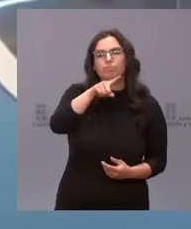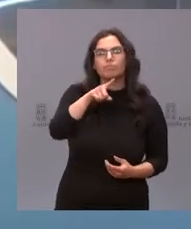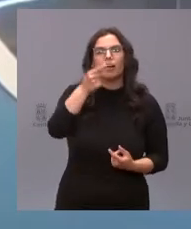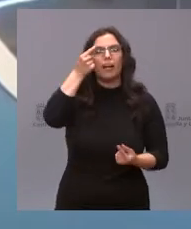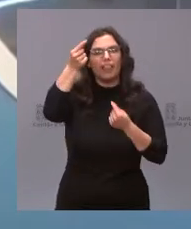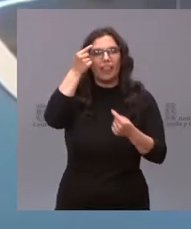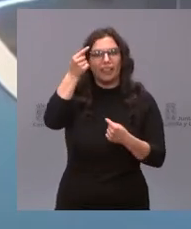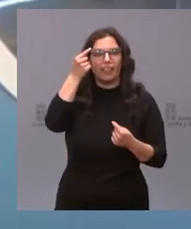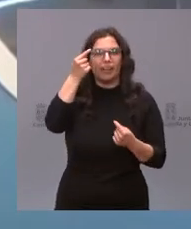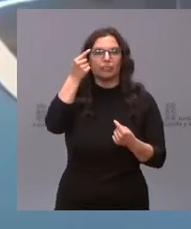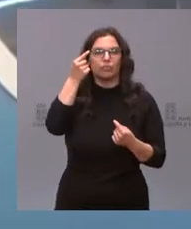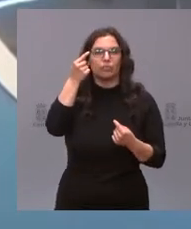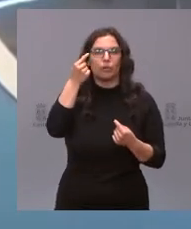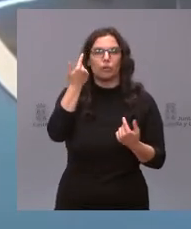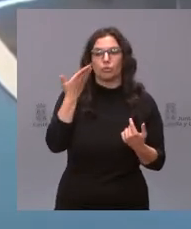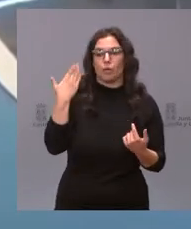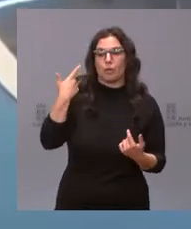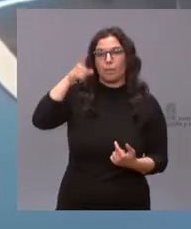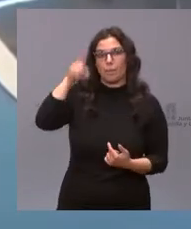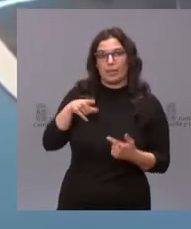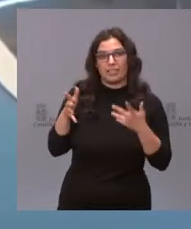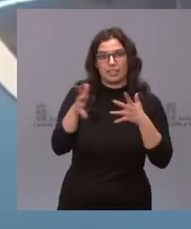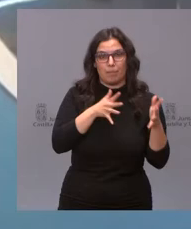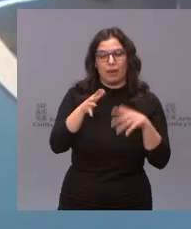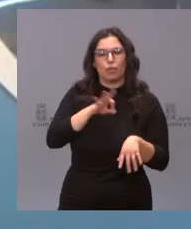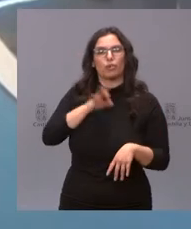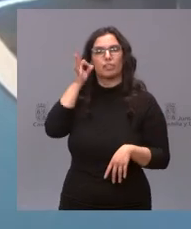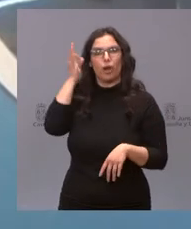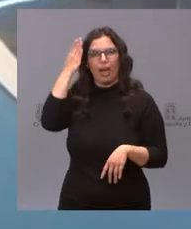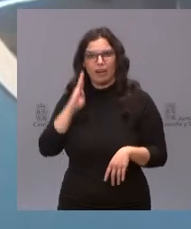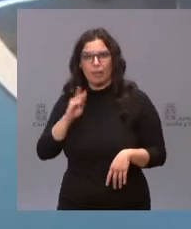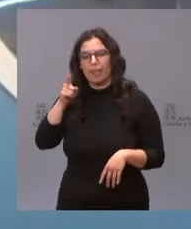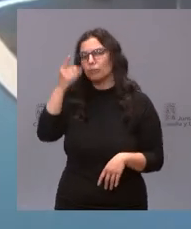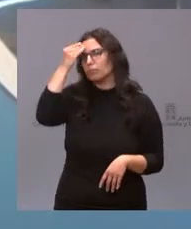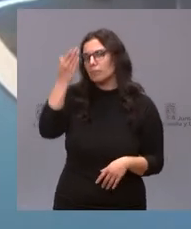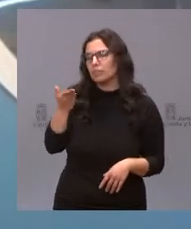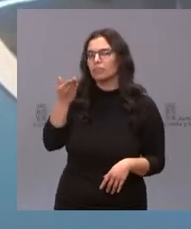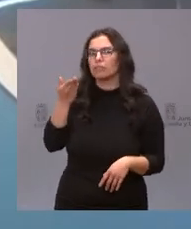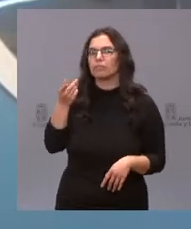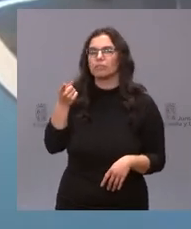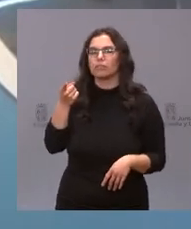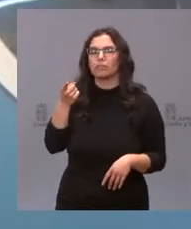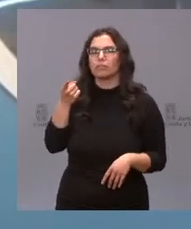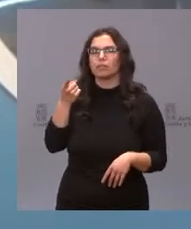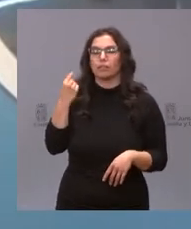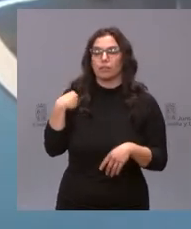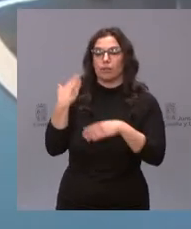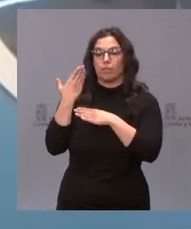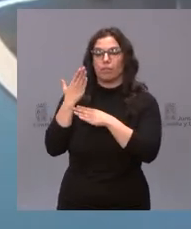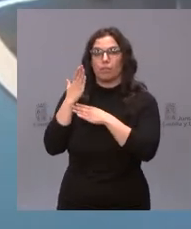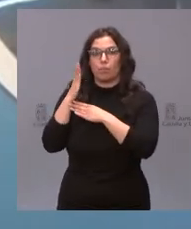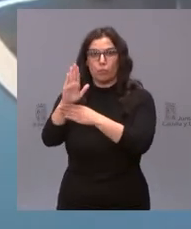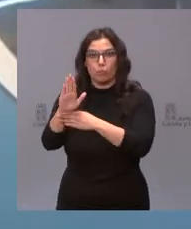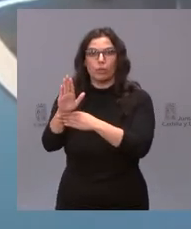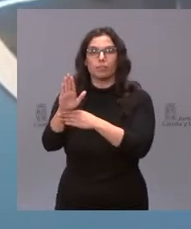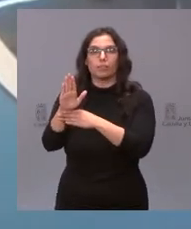de empleo del pasado mes de marzo. A las señoras Rimadas cómo ha recibido esa propuesta de renovadores